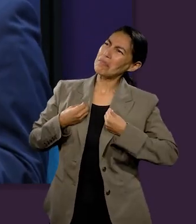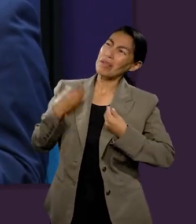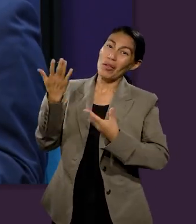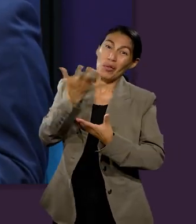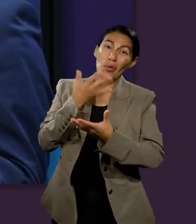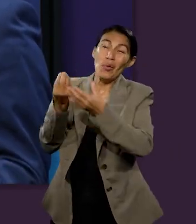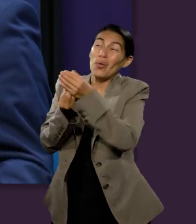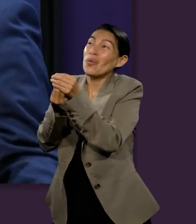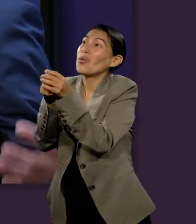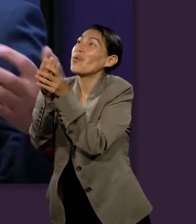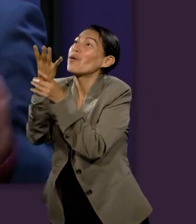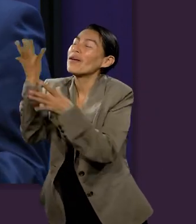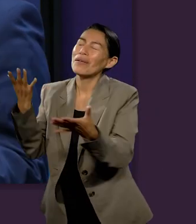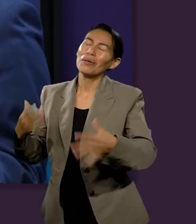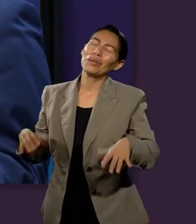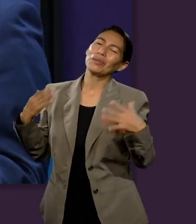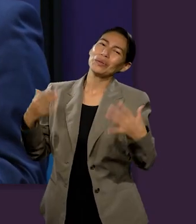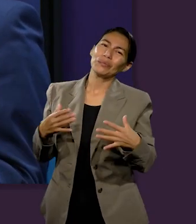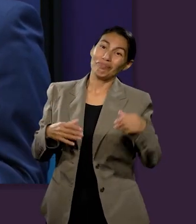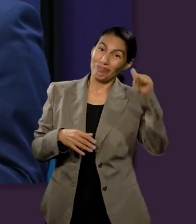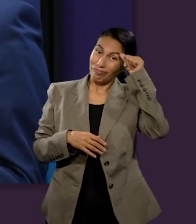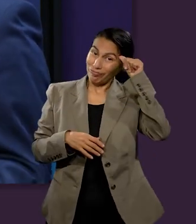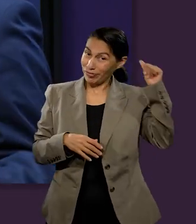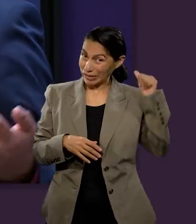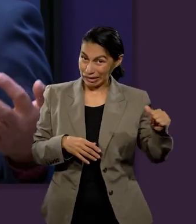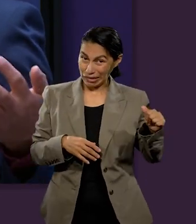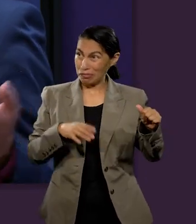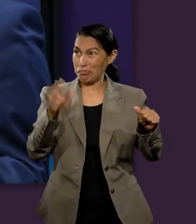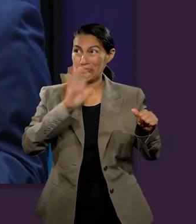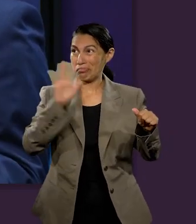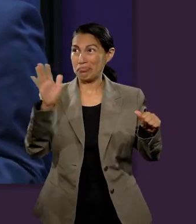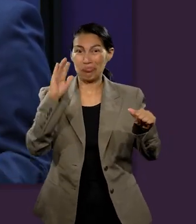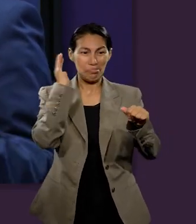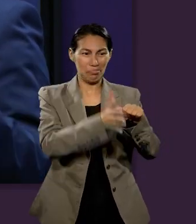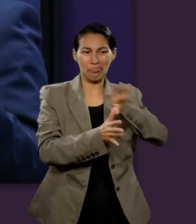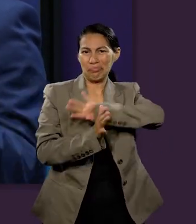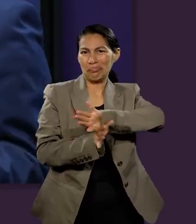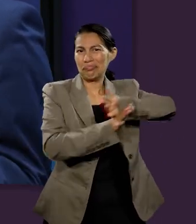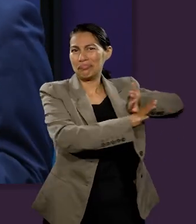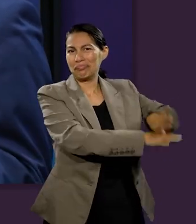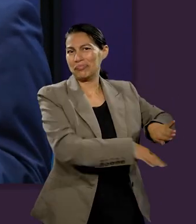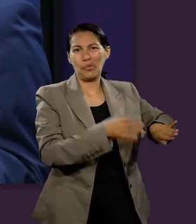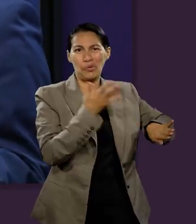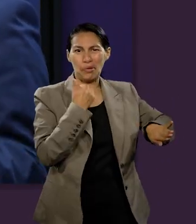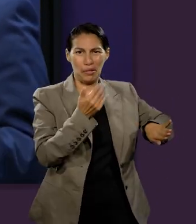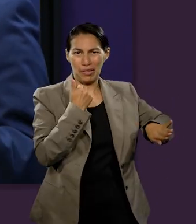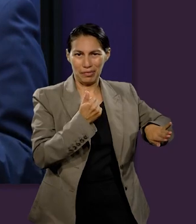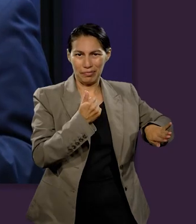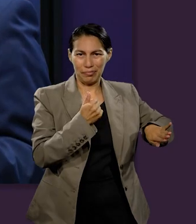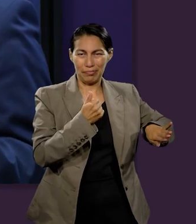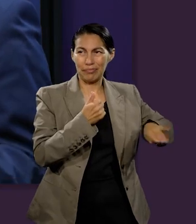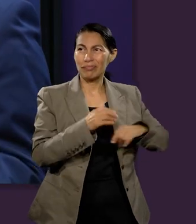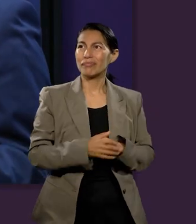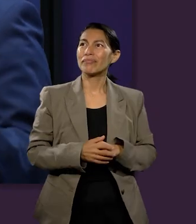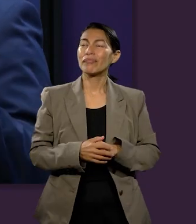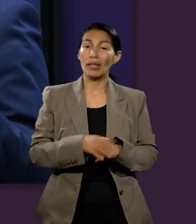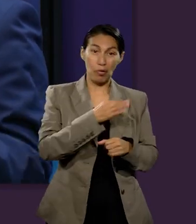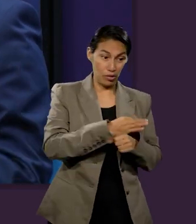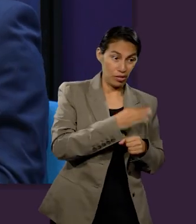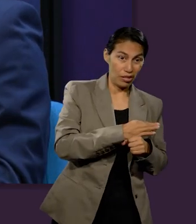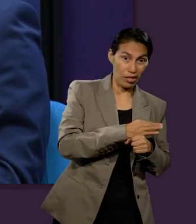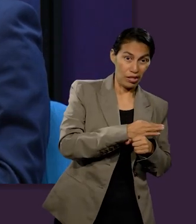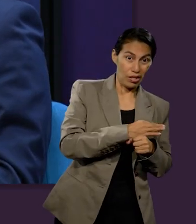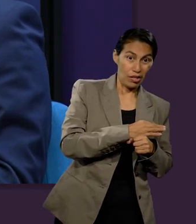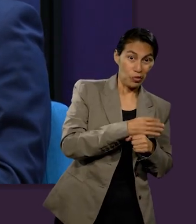a poder ver a Dios, porque vamos a ser transformados, vamos a tener acceso a una nueva realidad, a cual ahora, por